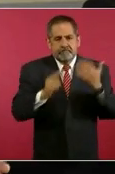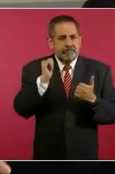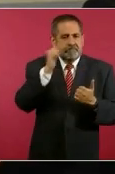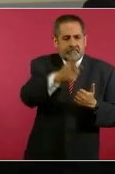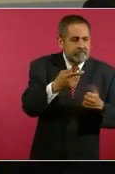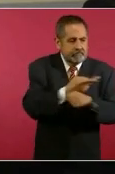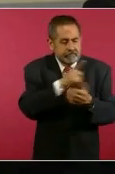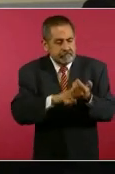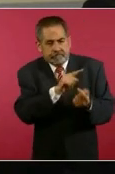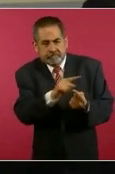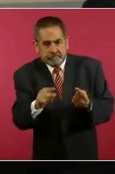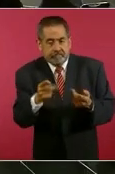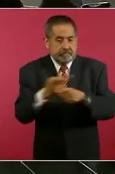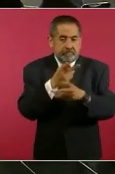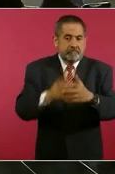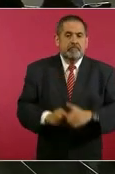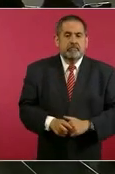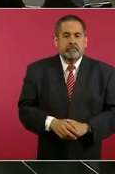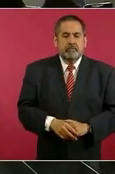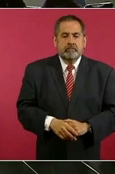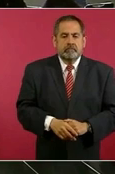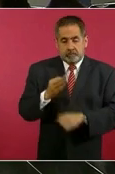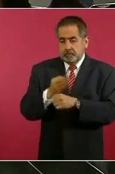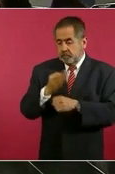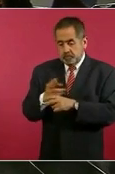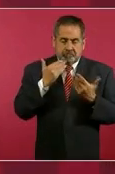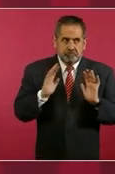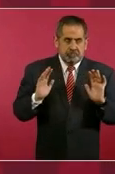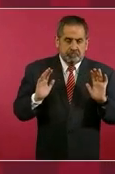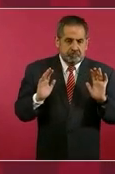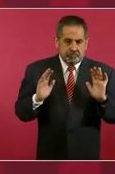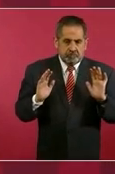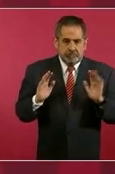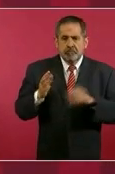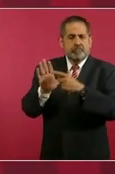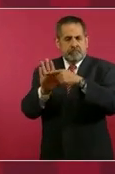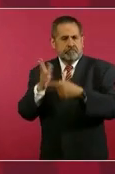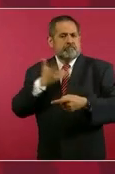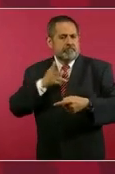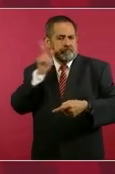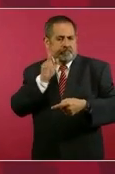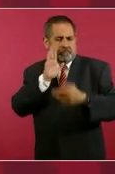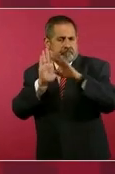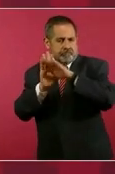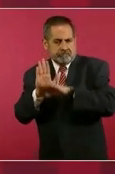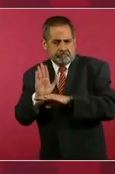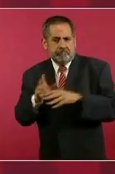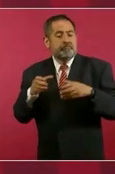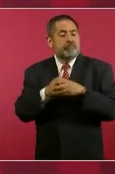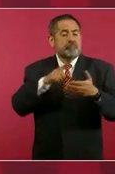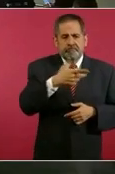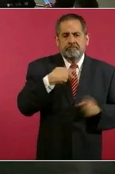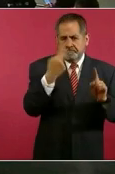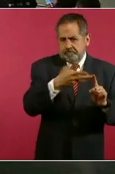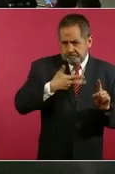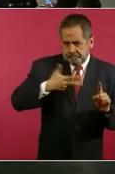cable de lo que había sucedido en ese época. No, en este caso no ha habido información. Hay esta información sobre el comandante del